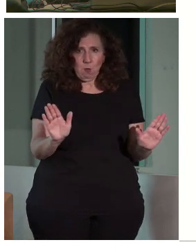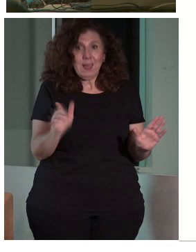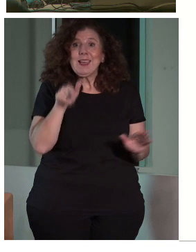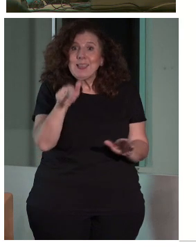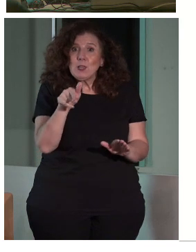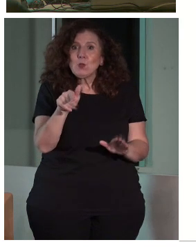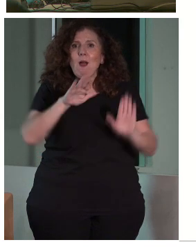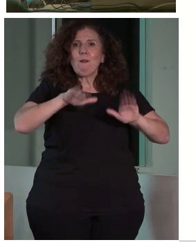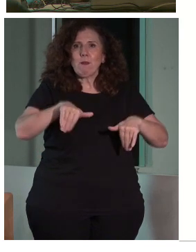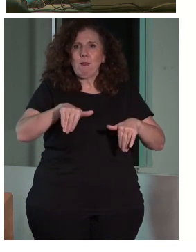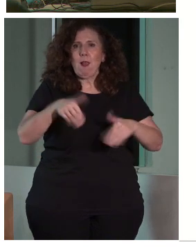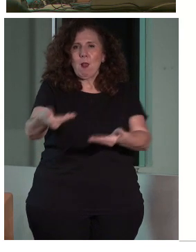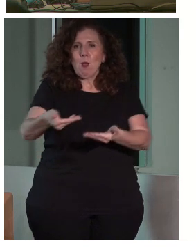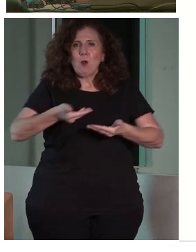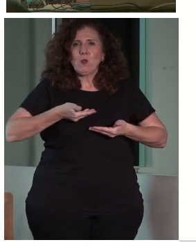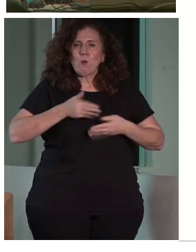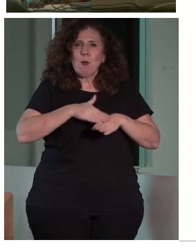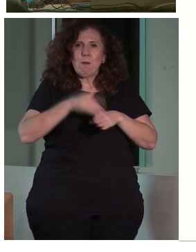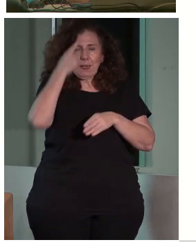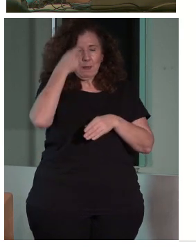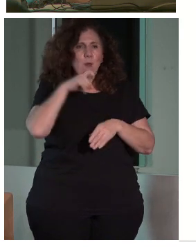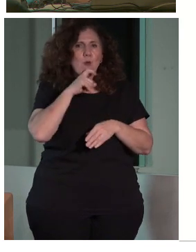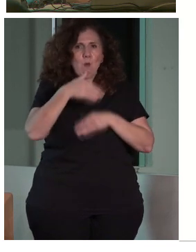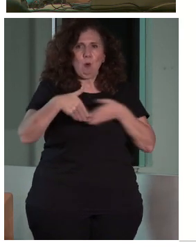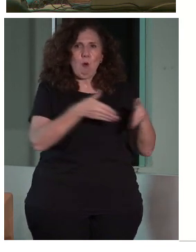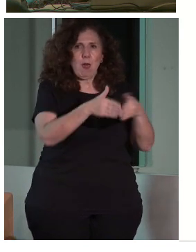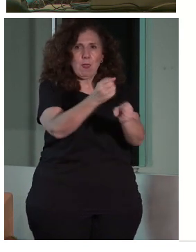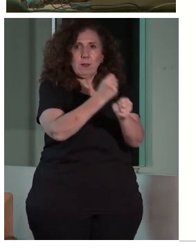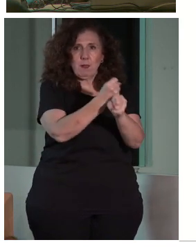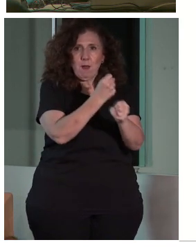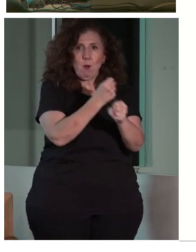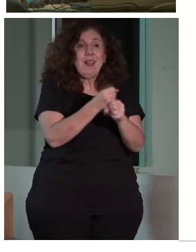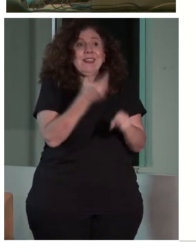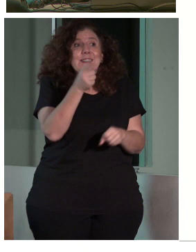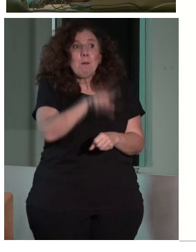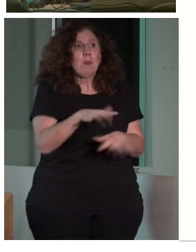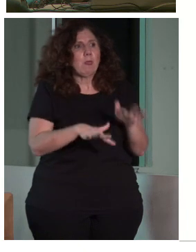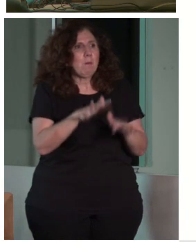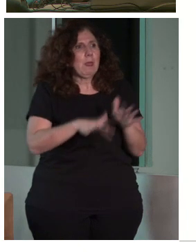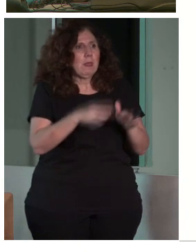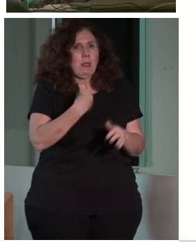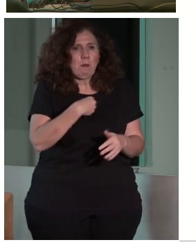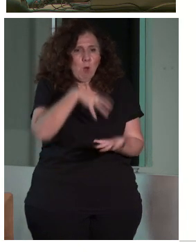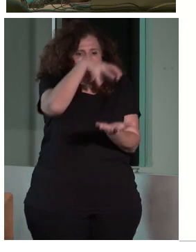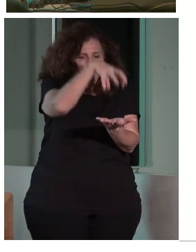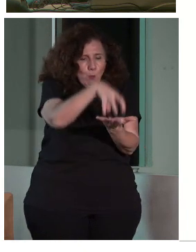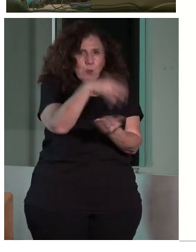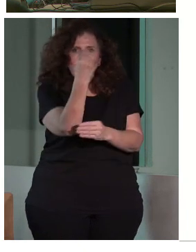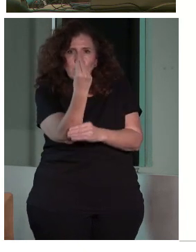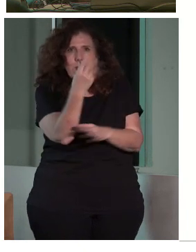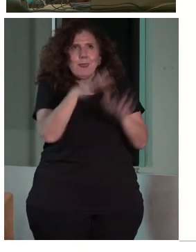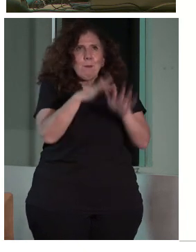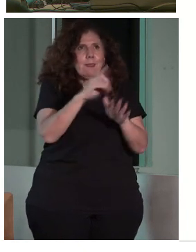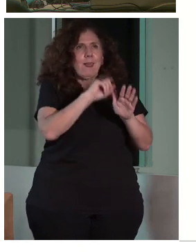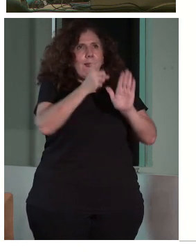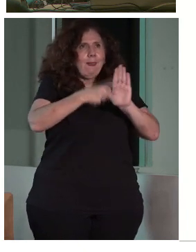conducir a una forma de actuar. Otros condicionantes del propio bien, propiedad, legislación,